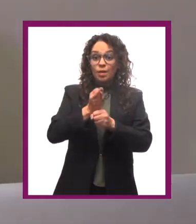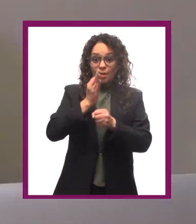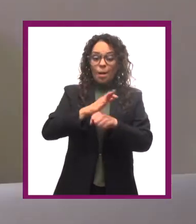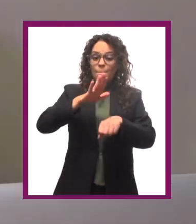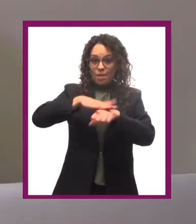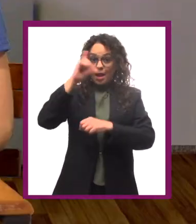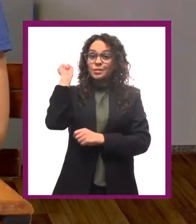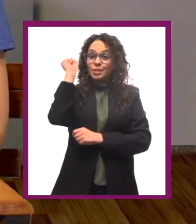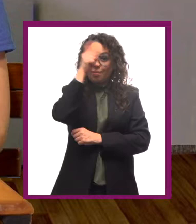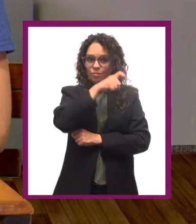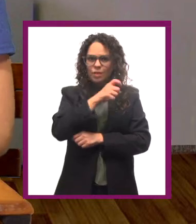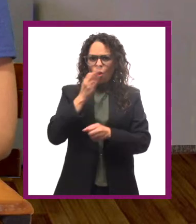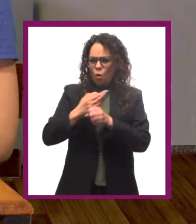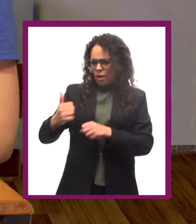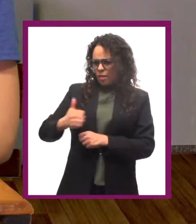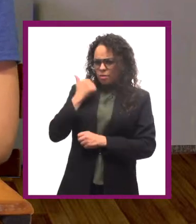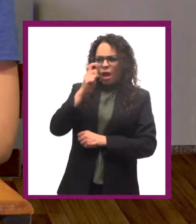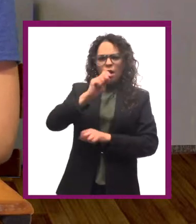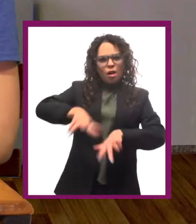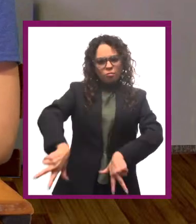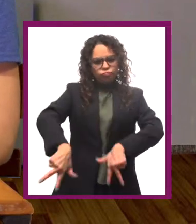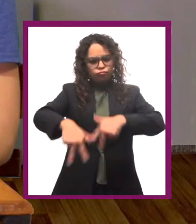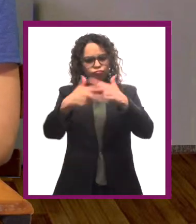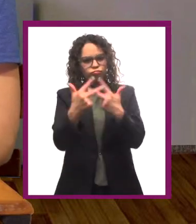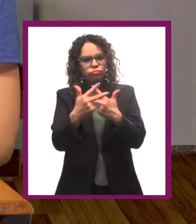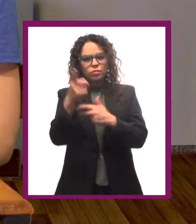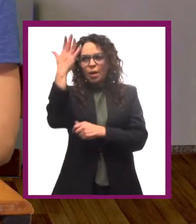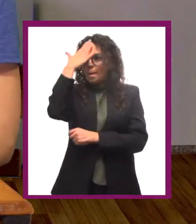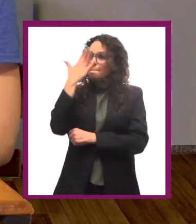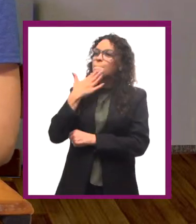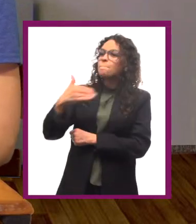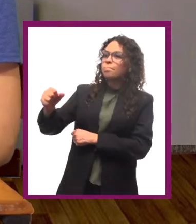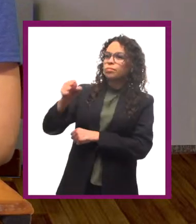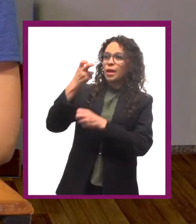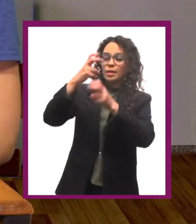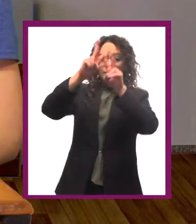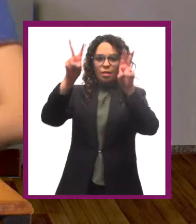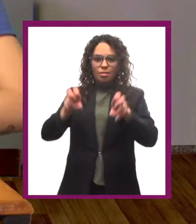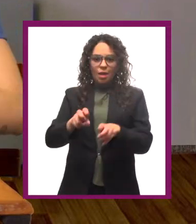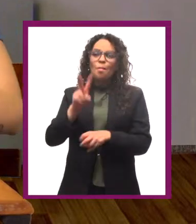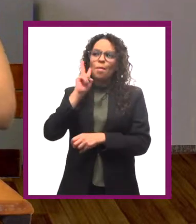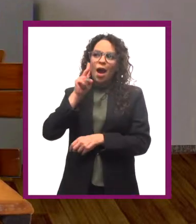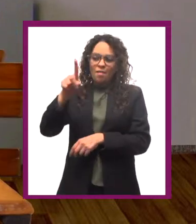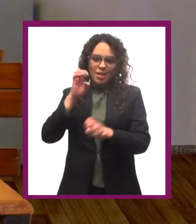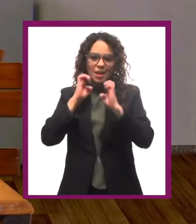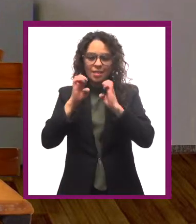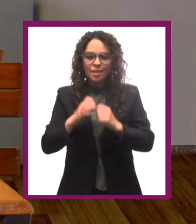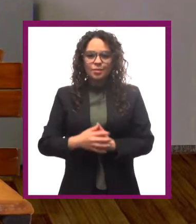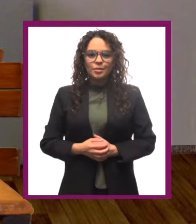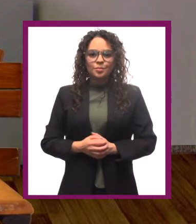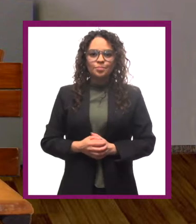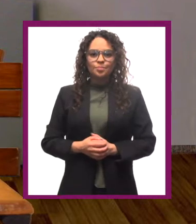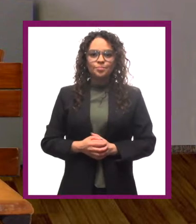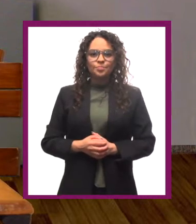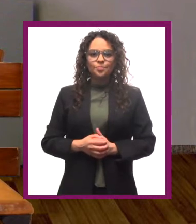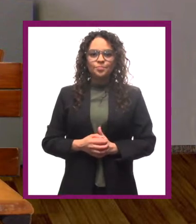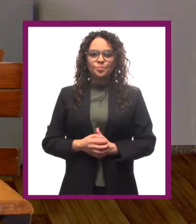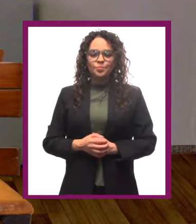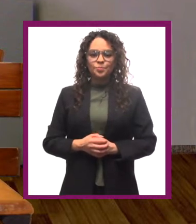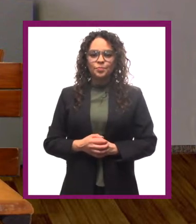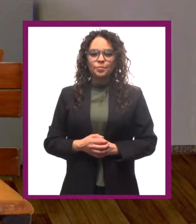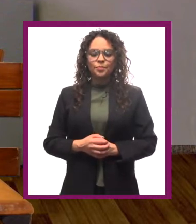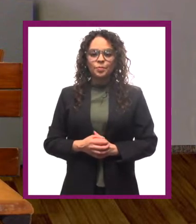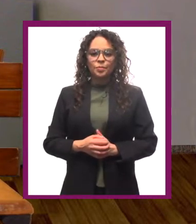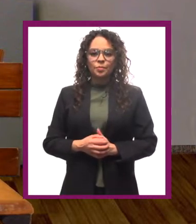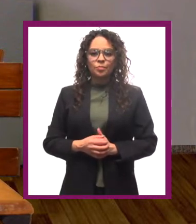complicado el asunto ¿Por qué no aprovechamos que se puede hacer por videollamada y buscamos al especialista de la materia? Va Quítate, yo lo busco